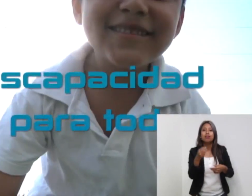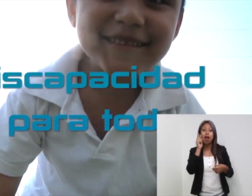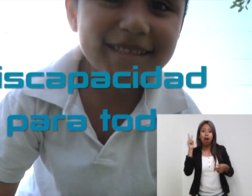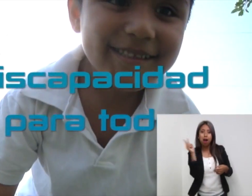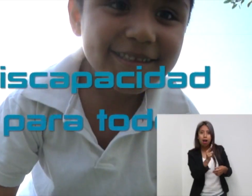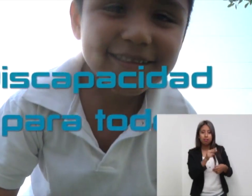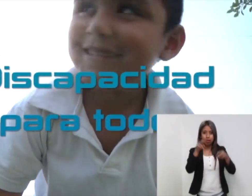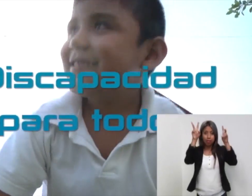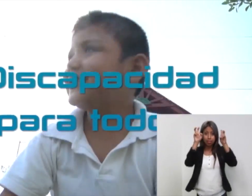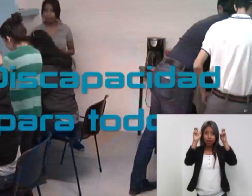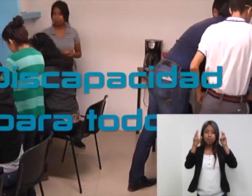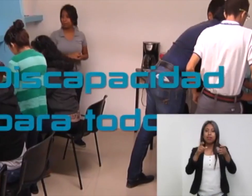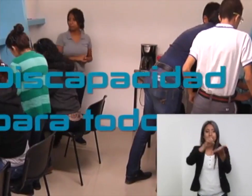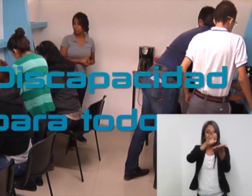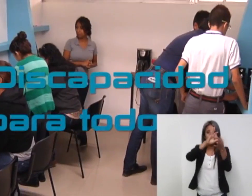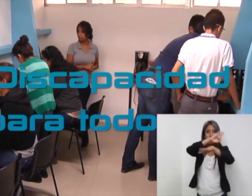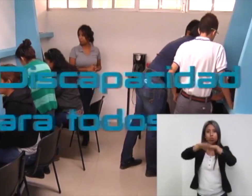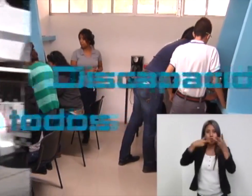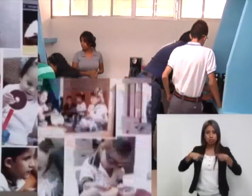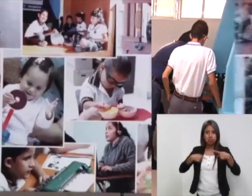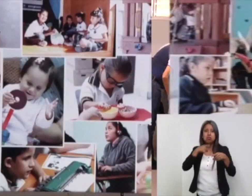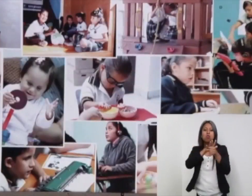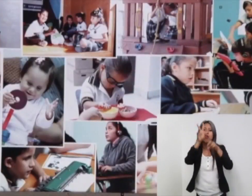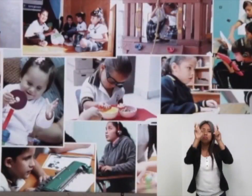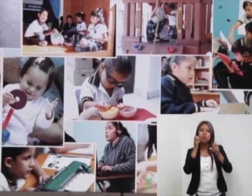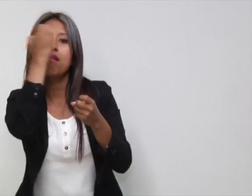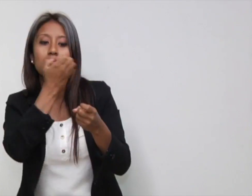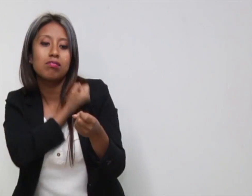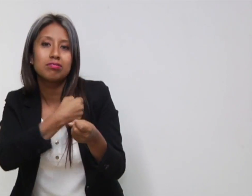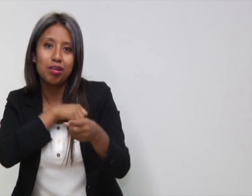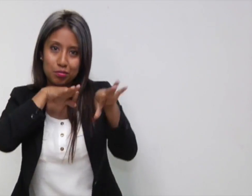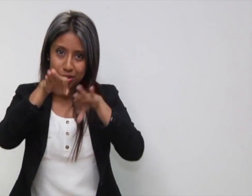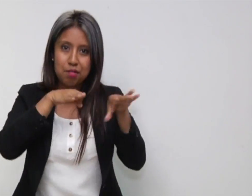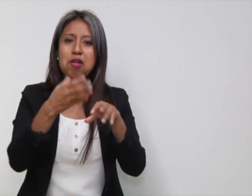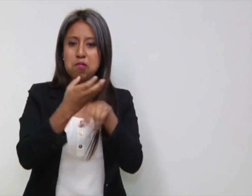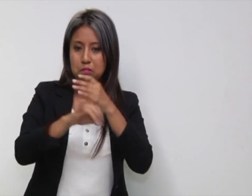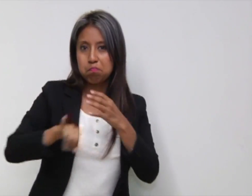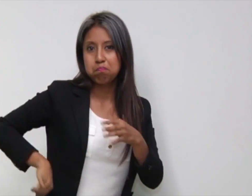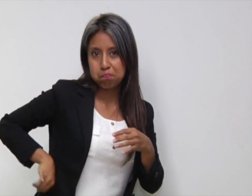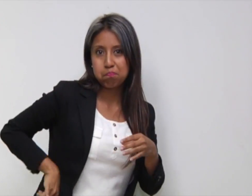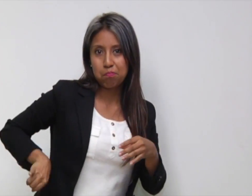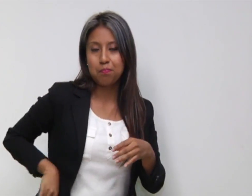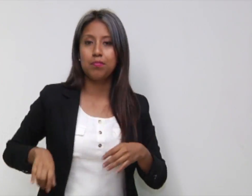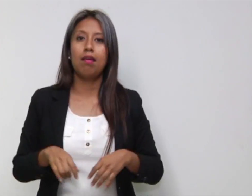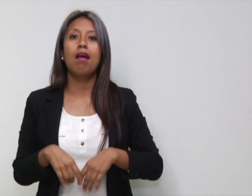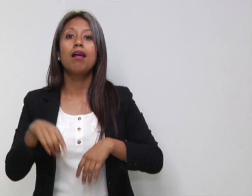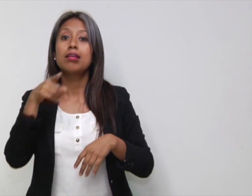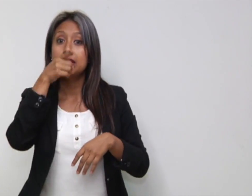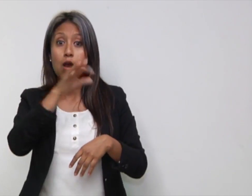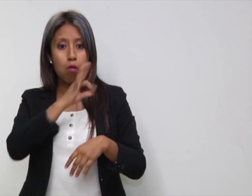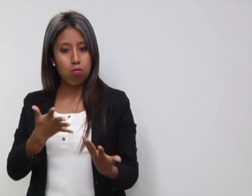Discapacidad para Todos. Opciones de estudio, salud, trabajo o entretenimiento. Por una